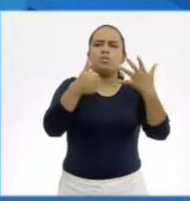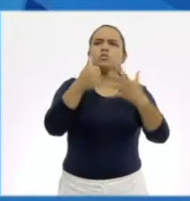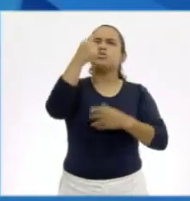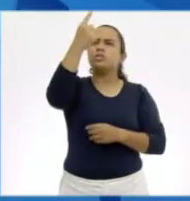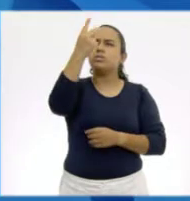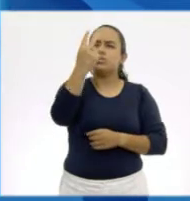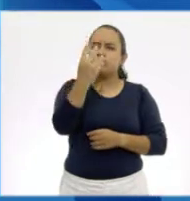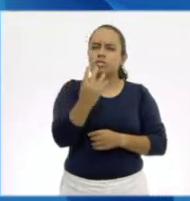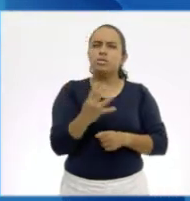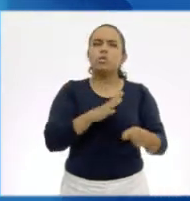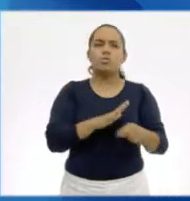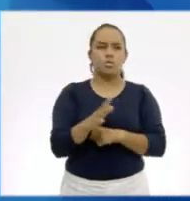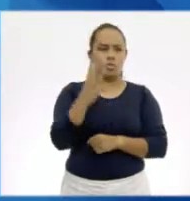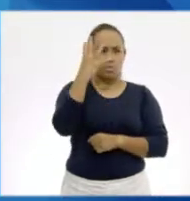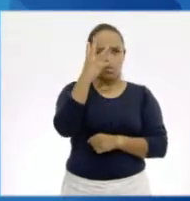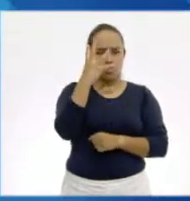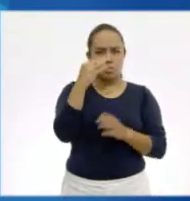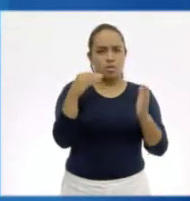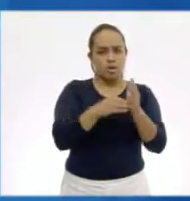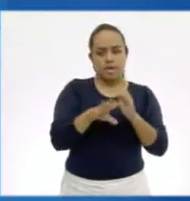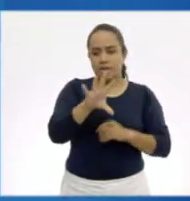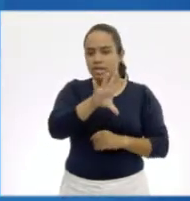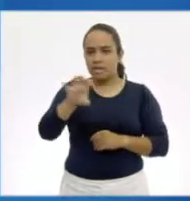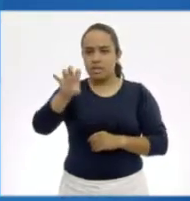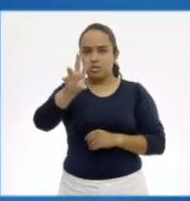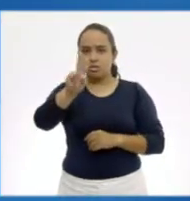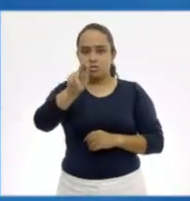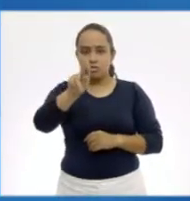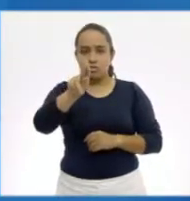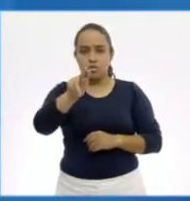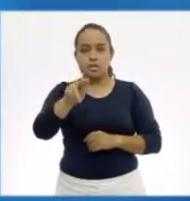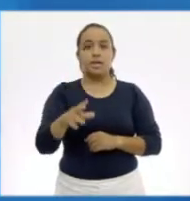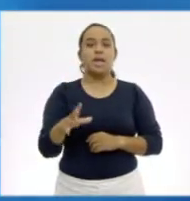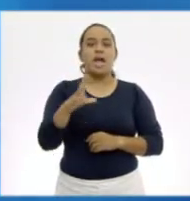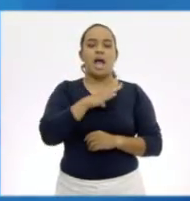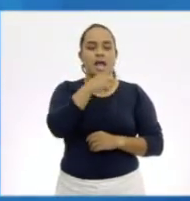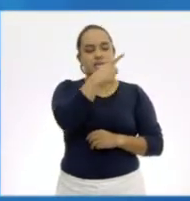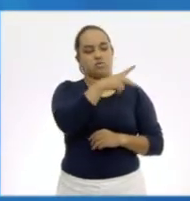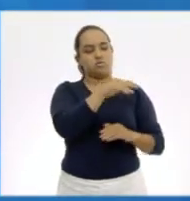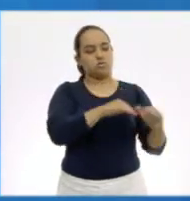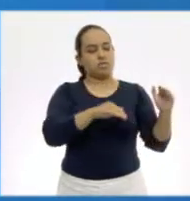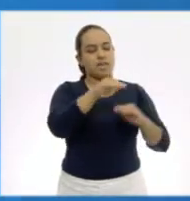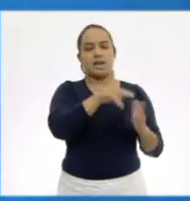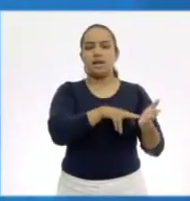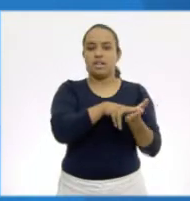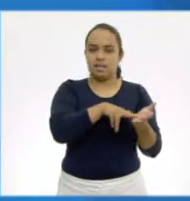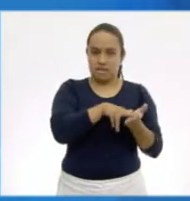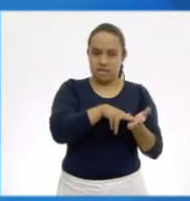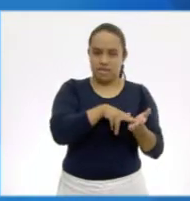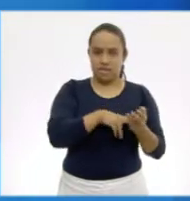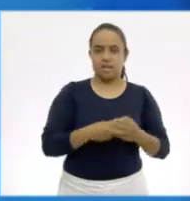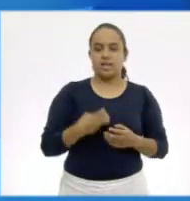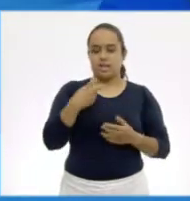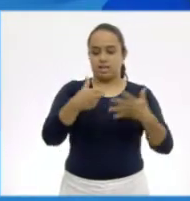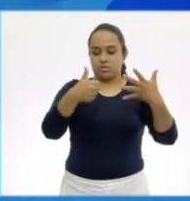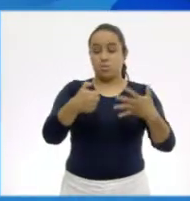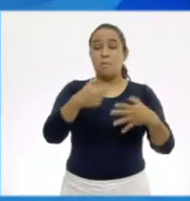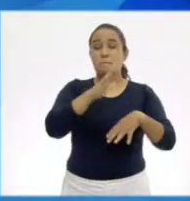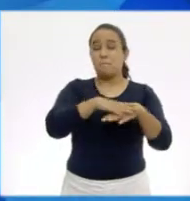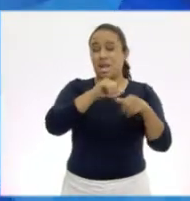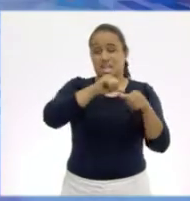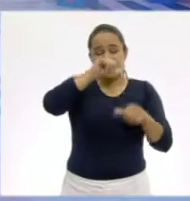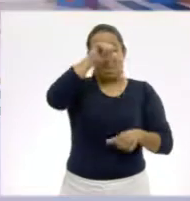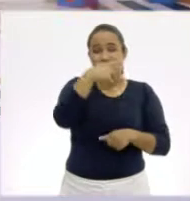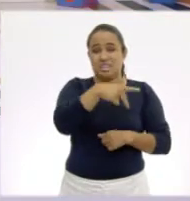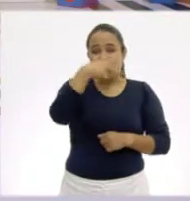4,580 que tiene Sierra Negra. Exacto. Sierra Negra sería la sexta montaña más